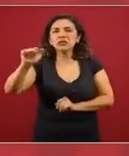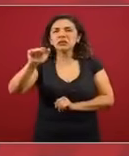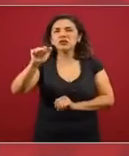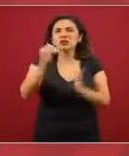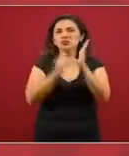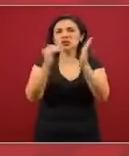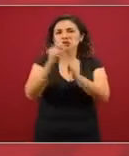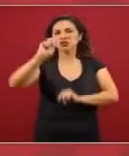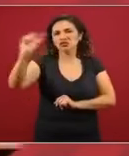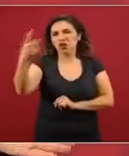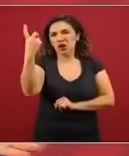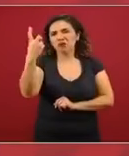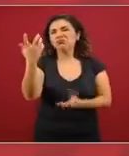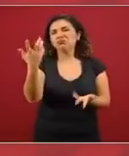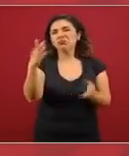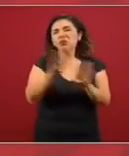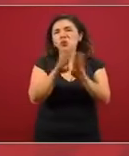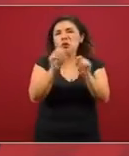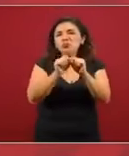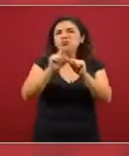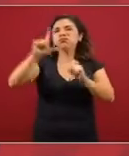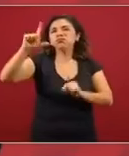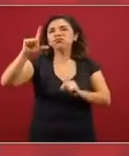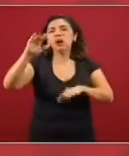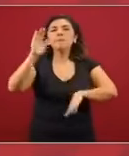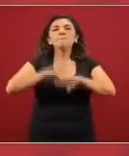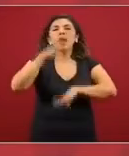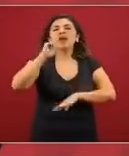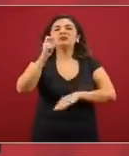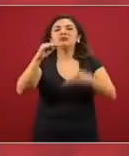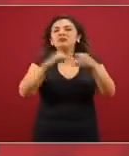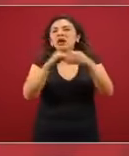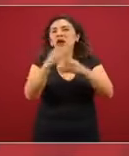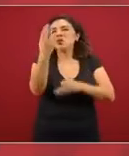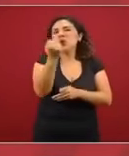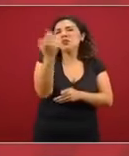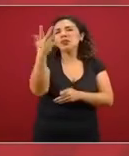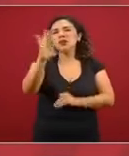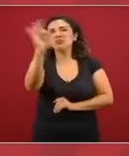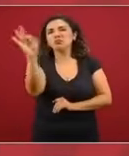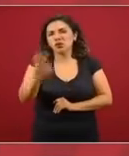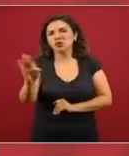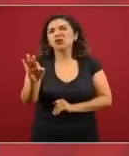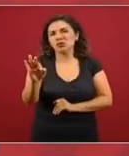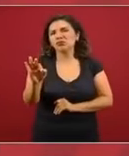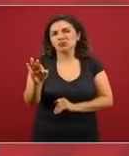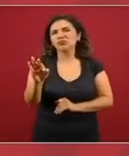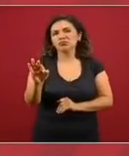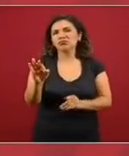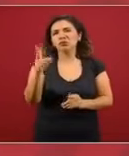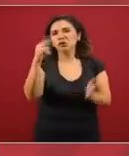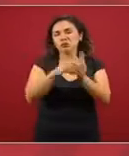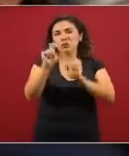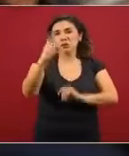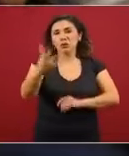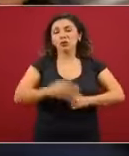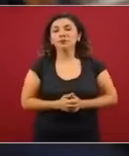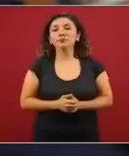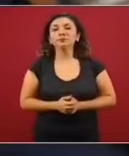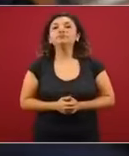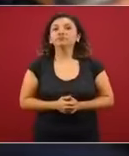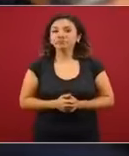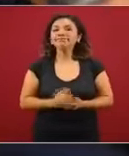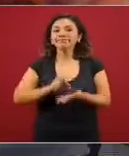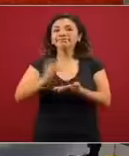dólares, es decir, con un crecimiento ya posterior de cerca del 9-10 por ciento para el 2024. Muy bien.